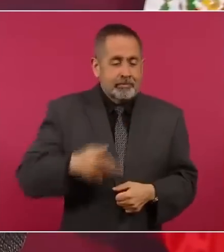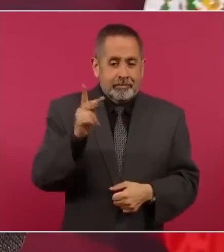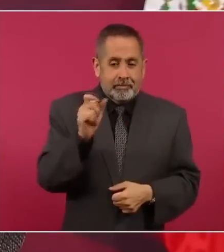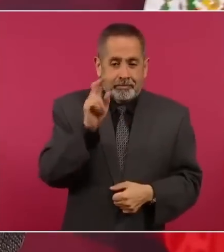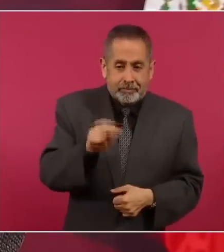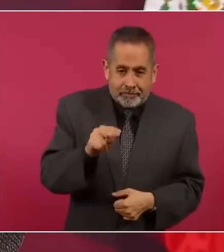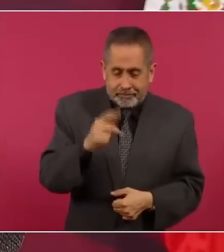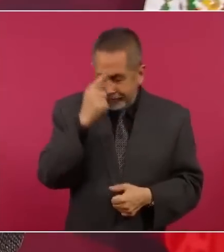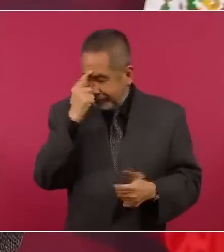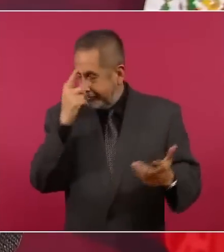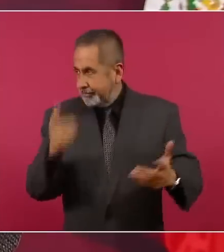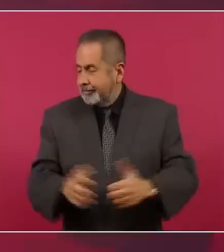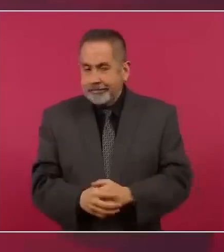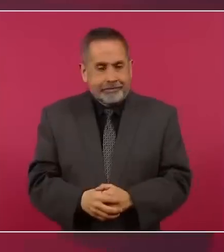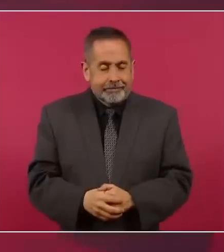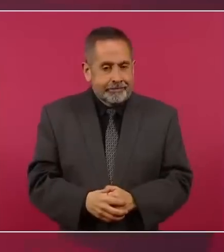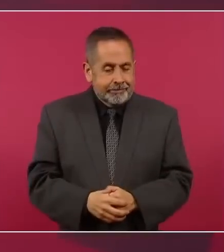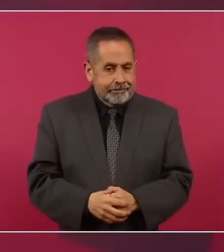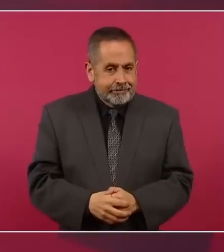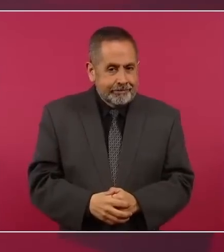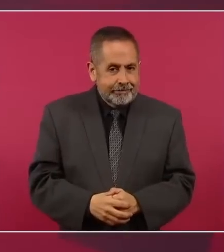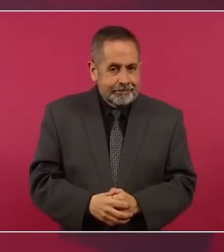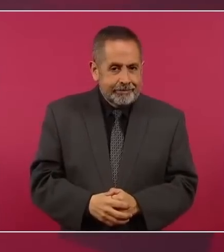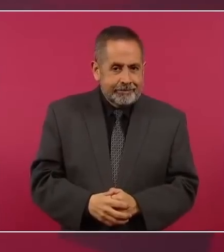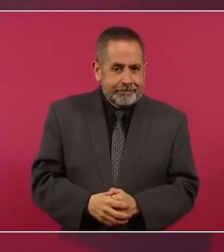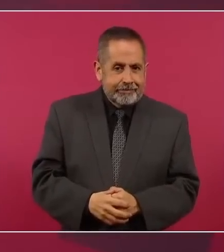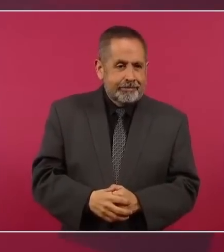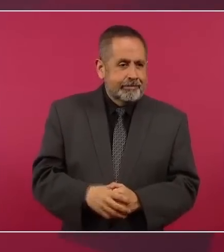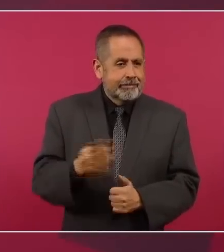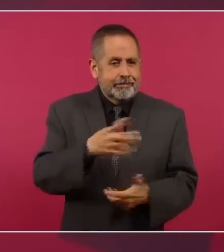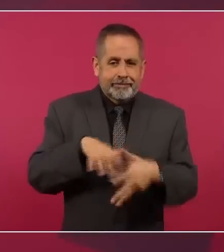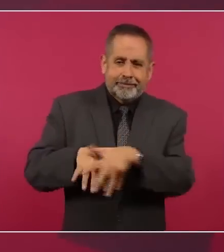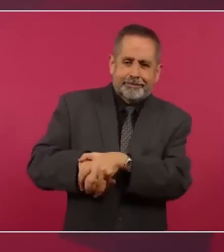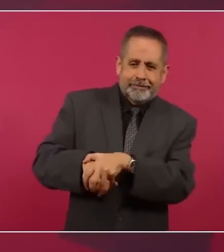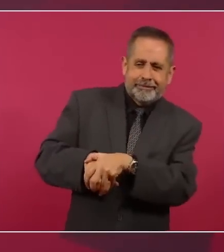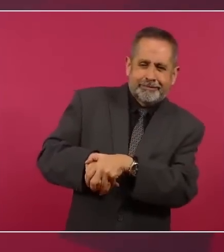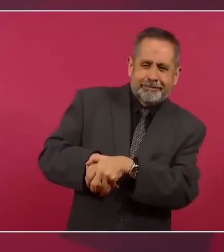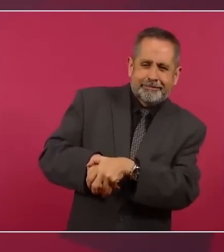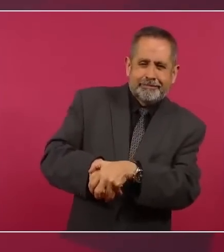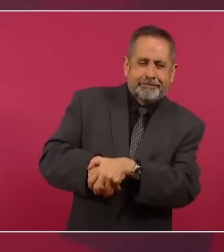agarrados de la mano ahí.